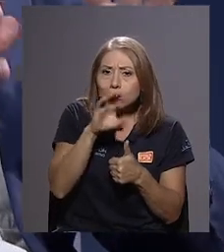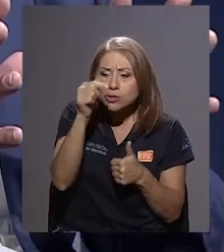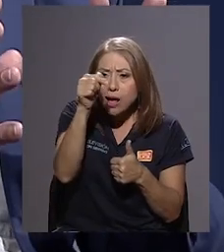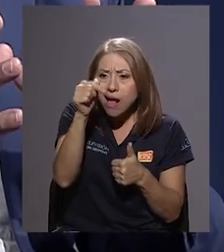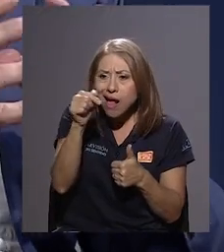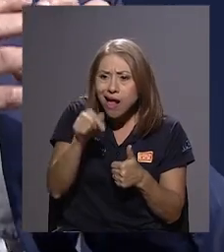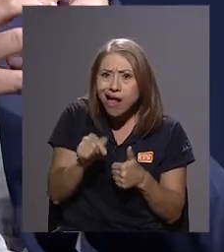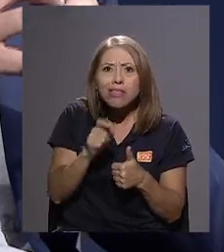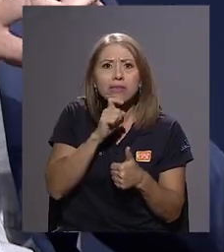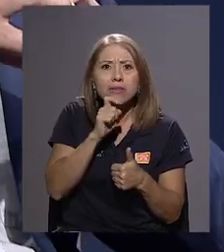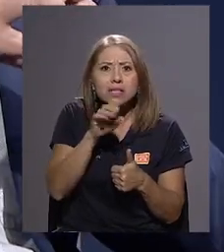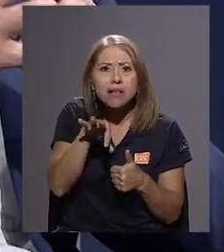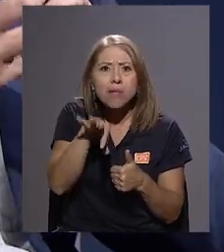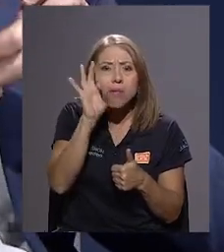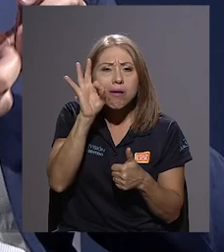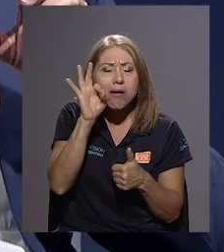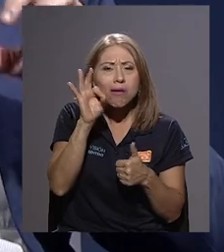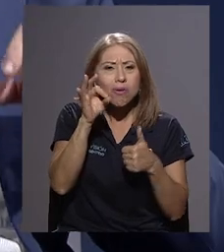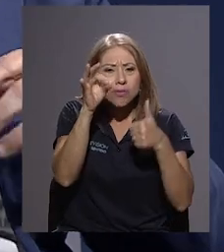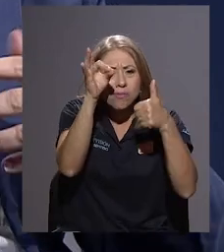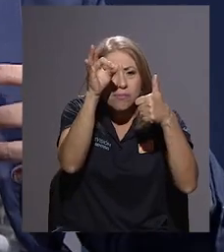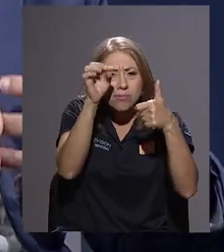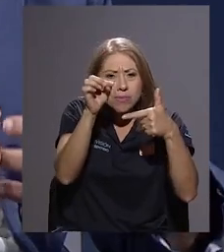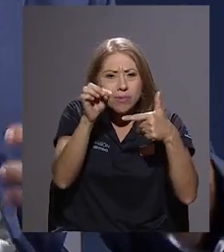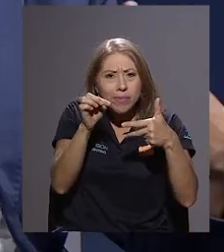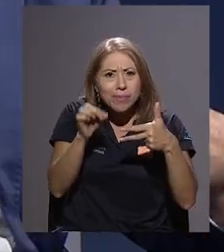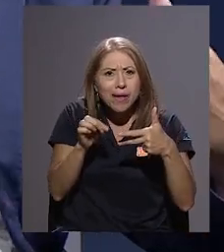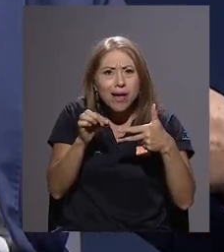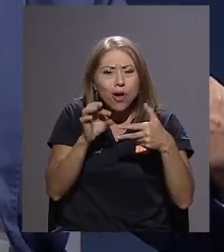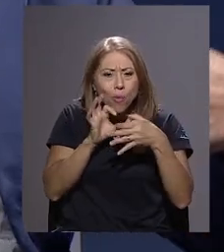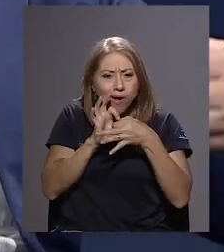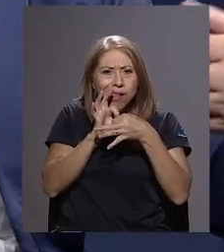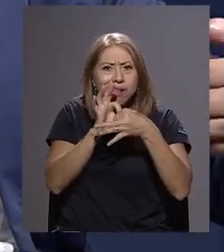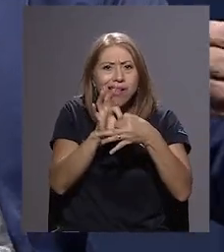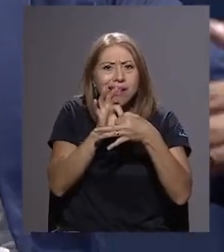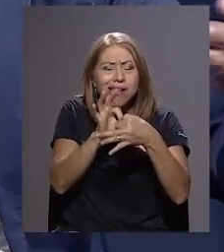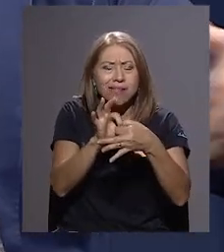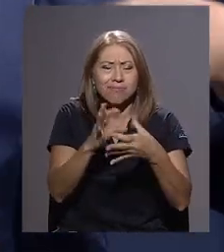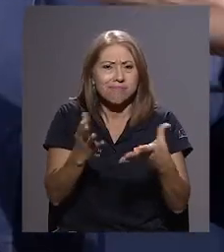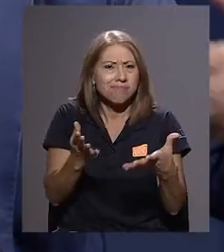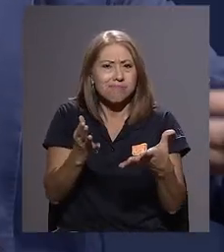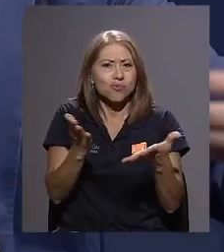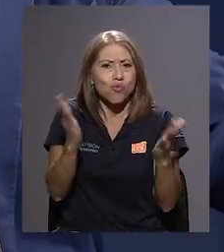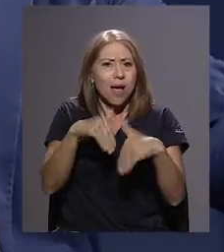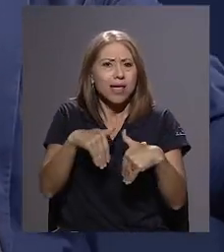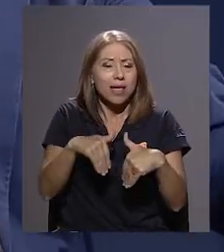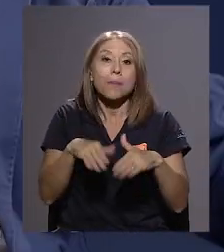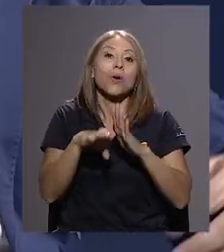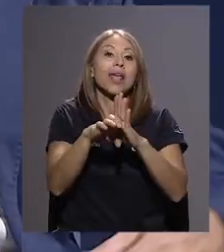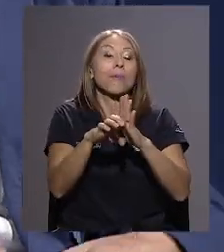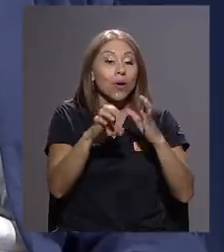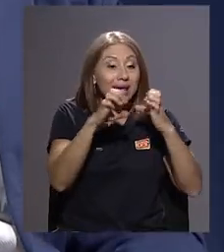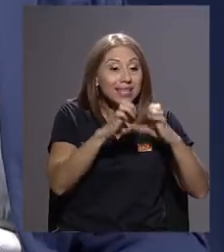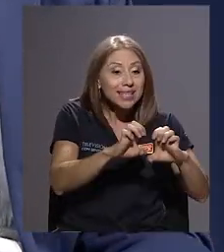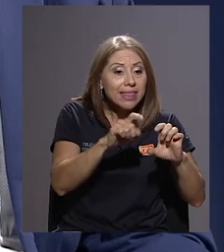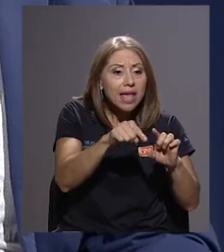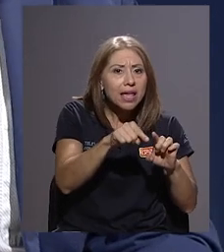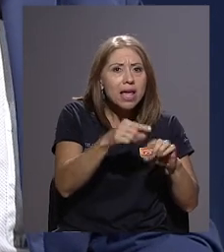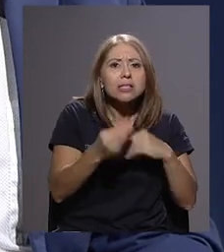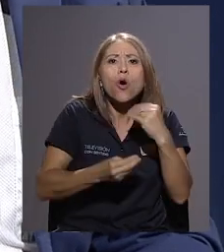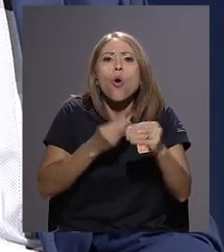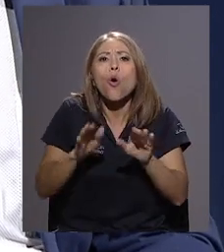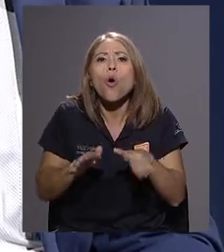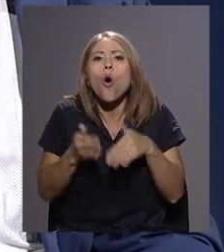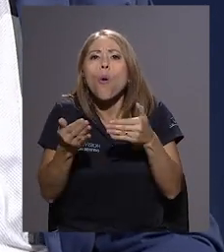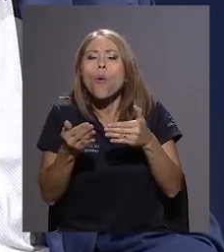Cuando usted lo encuentra, usted encuentra un hilo conductor que usted permita decir a partir de las estrategias cómo vamos a operativizar el tema de la transparencia.